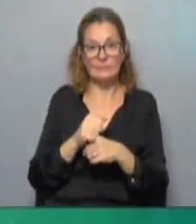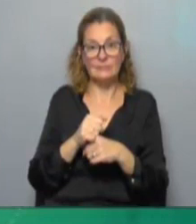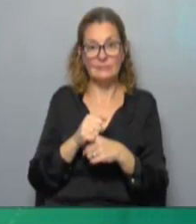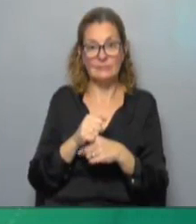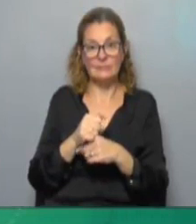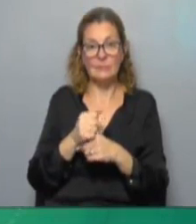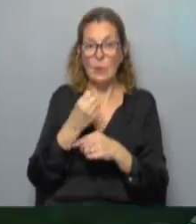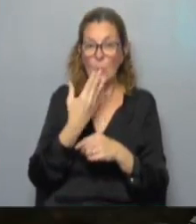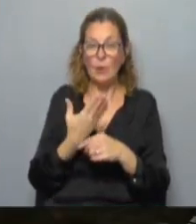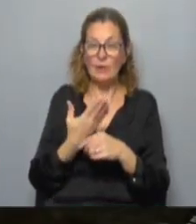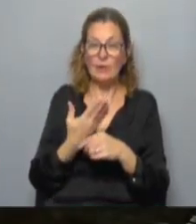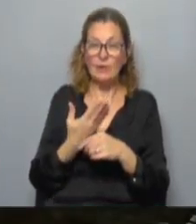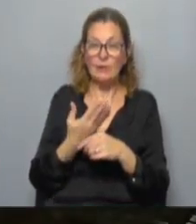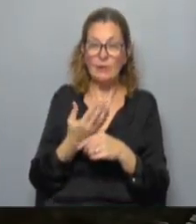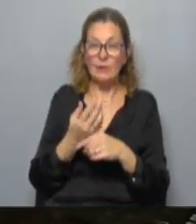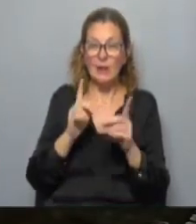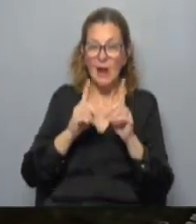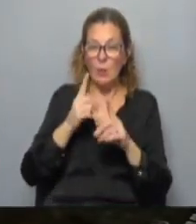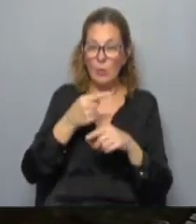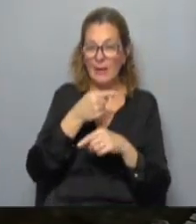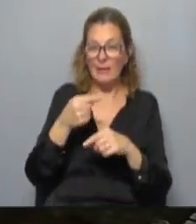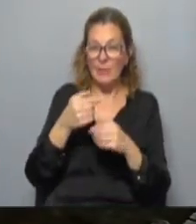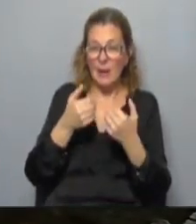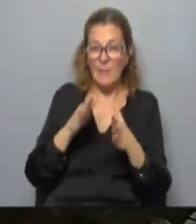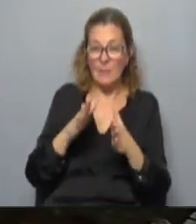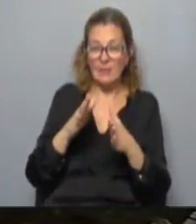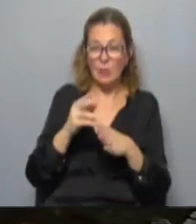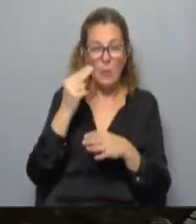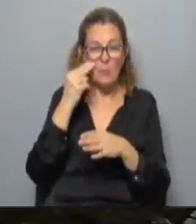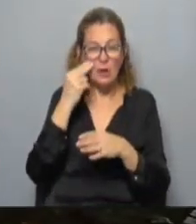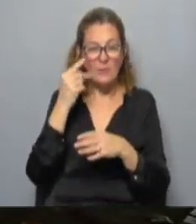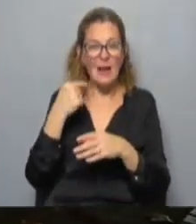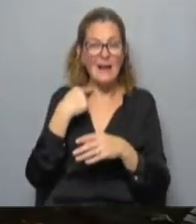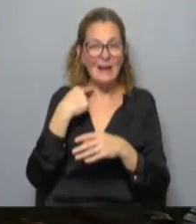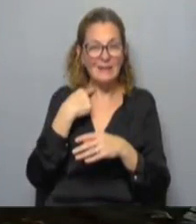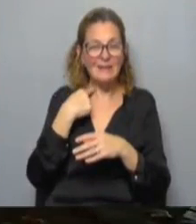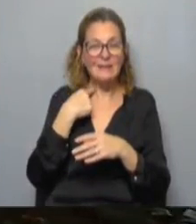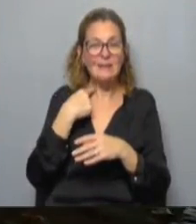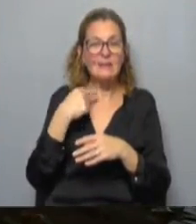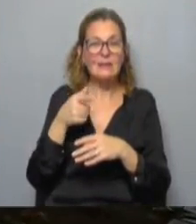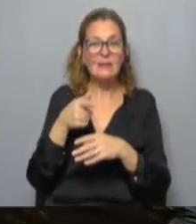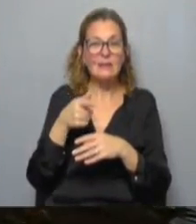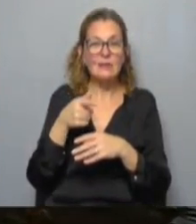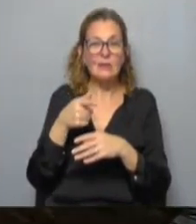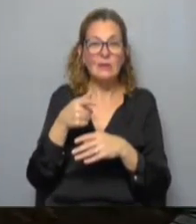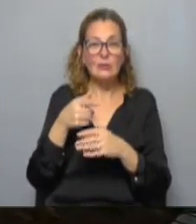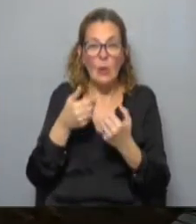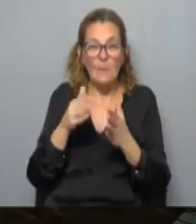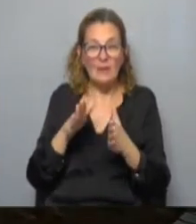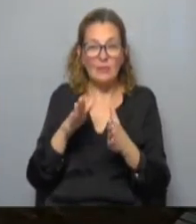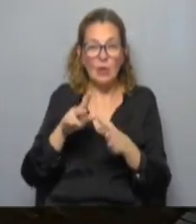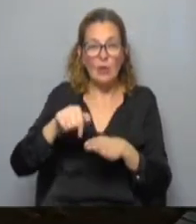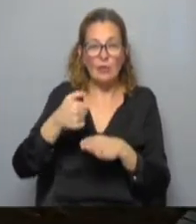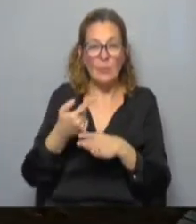Martín bueno hace algunas semanas ya comenzó el conflicto del supergas esto surge tras